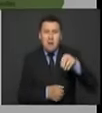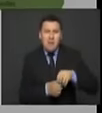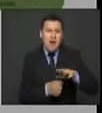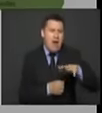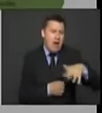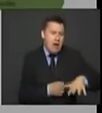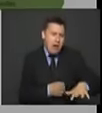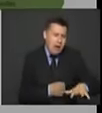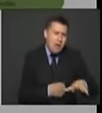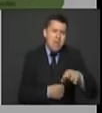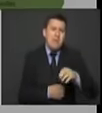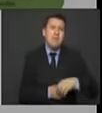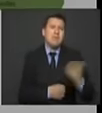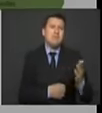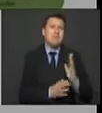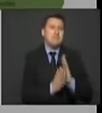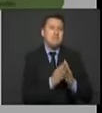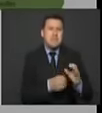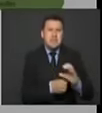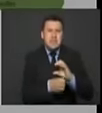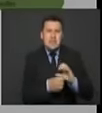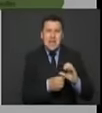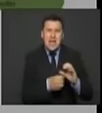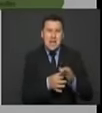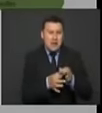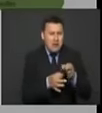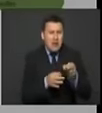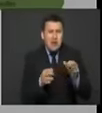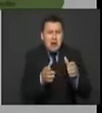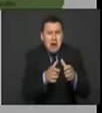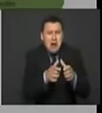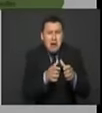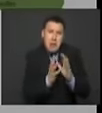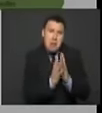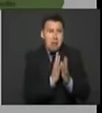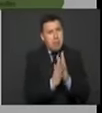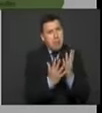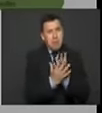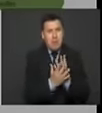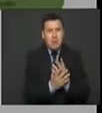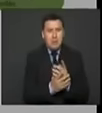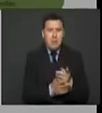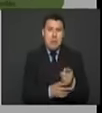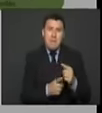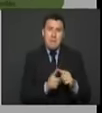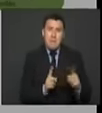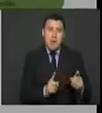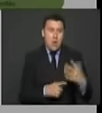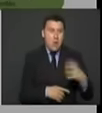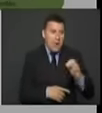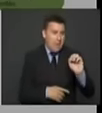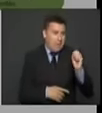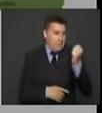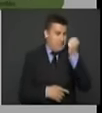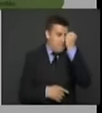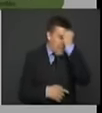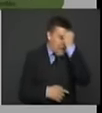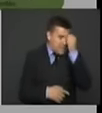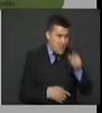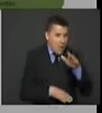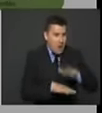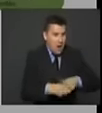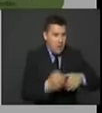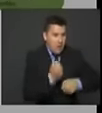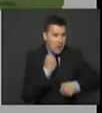rurales, municipios semiurbanos, ciudades intermedias, que no son tampoco el corazón del conflicto